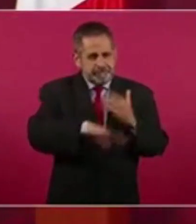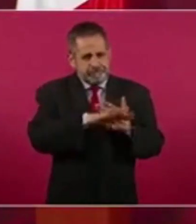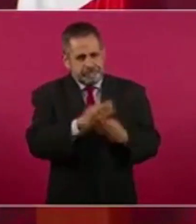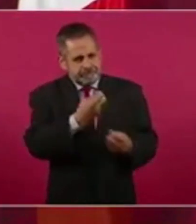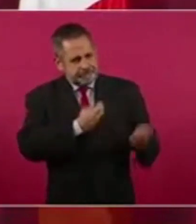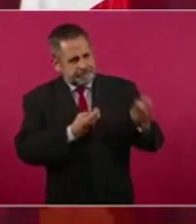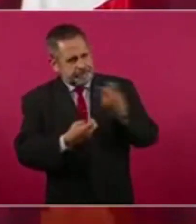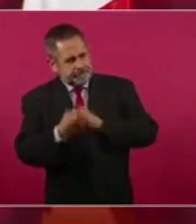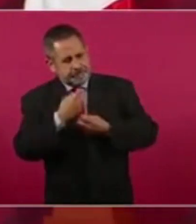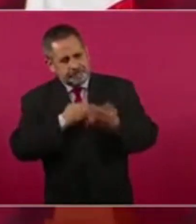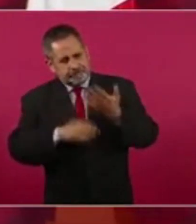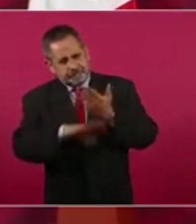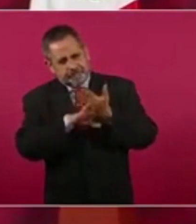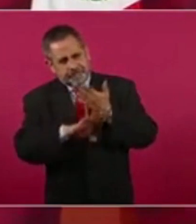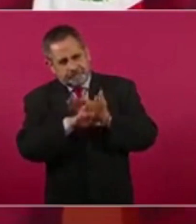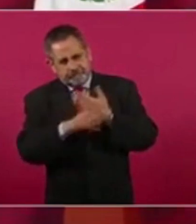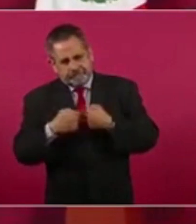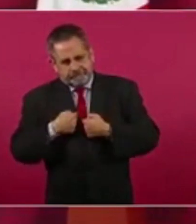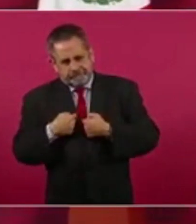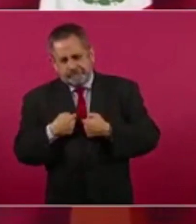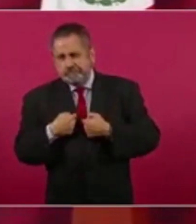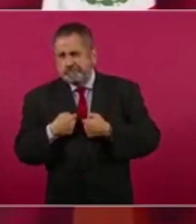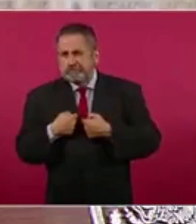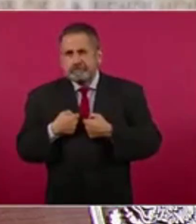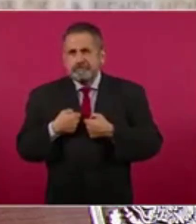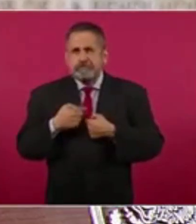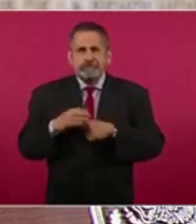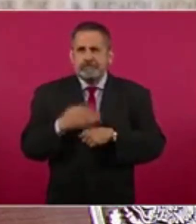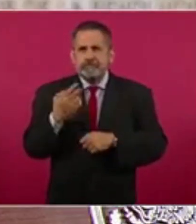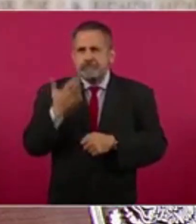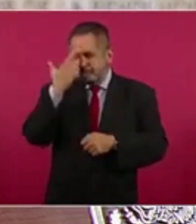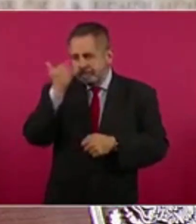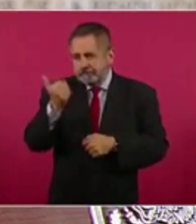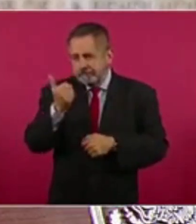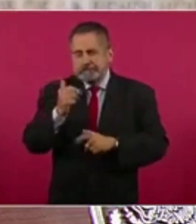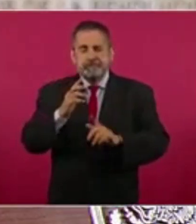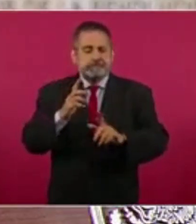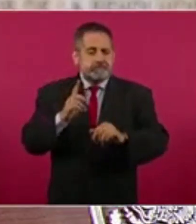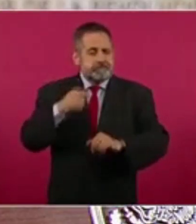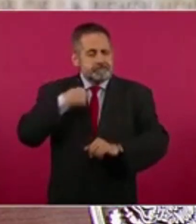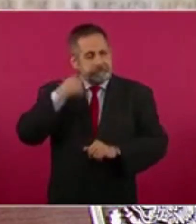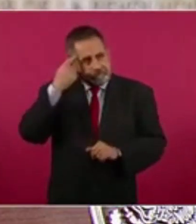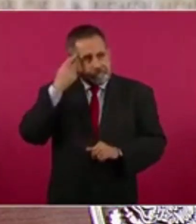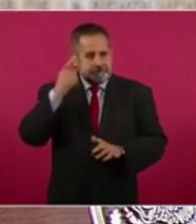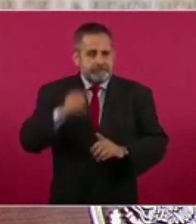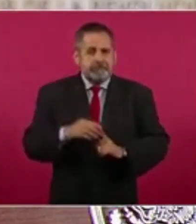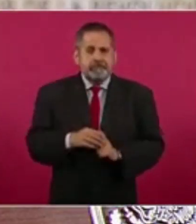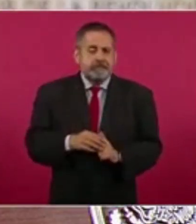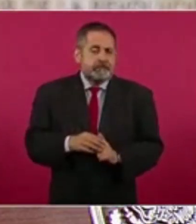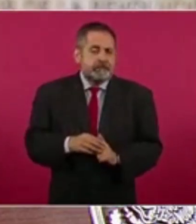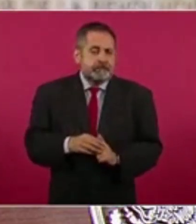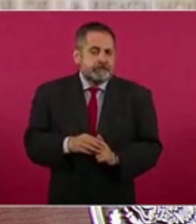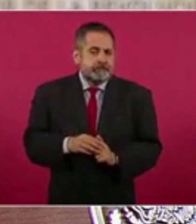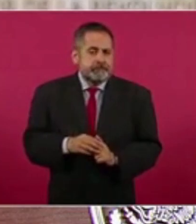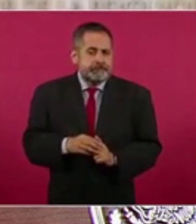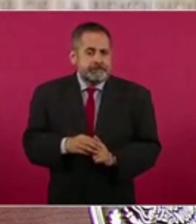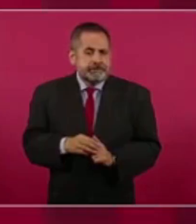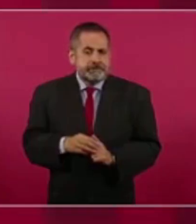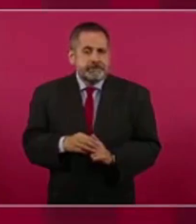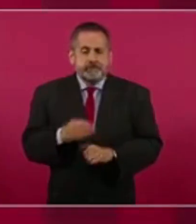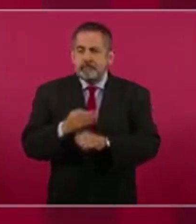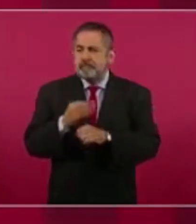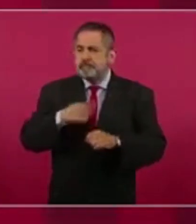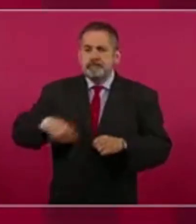nosotros tiene que ver con la